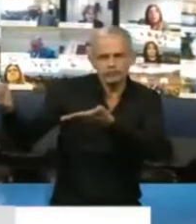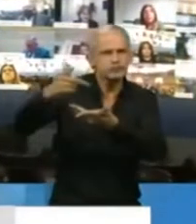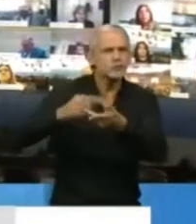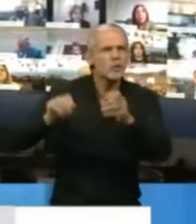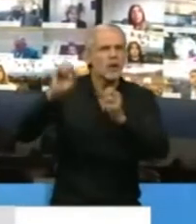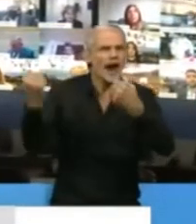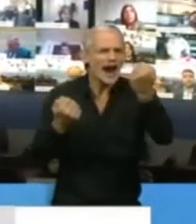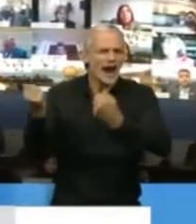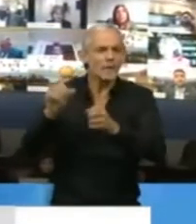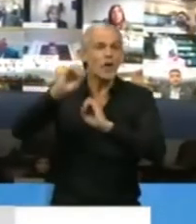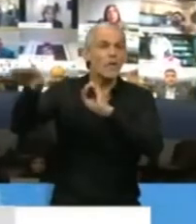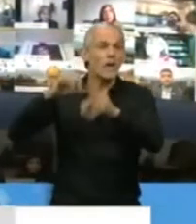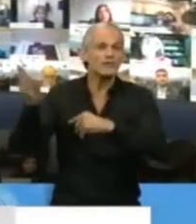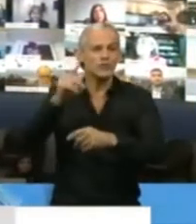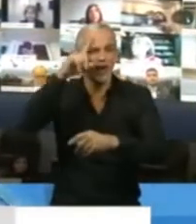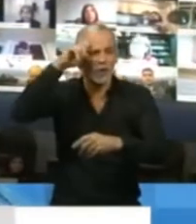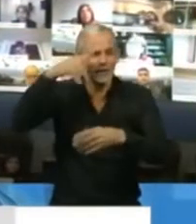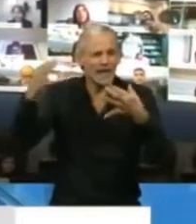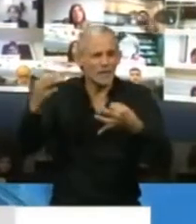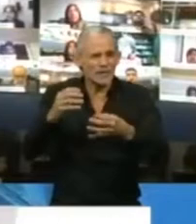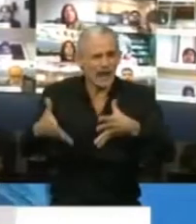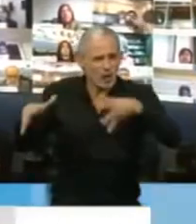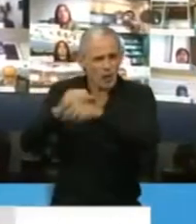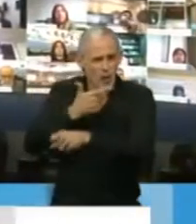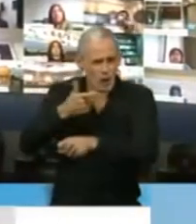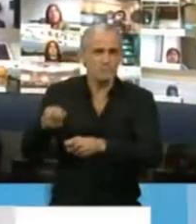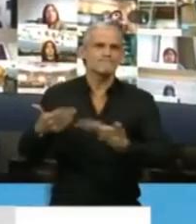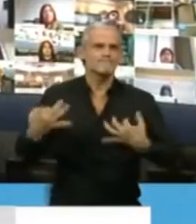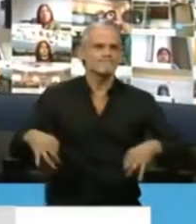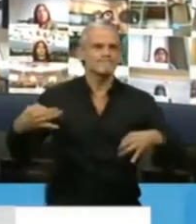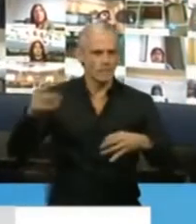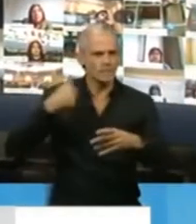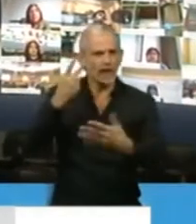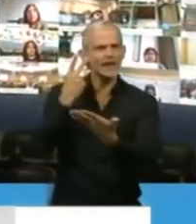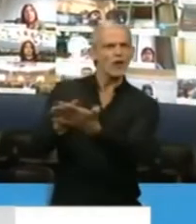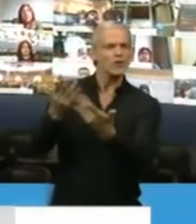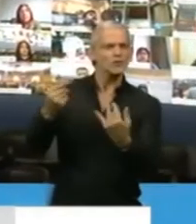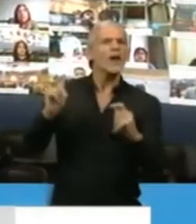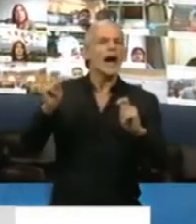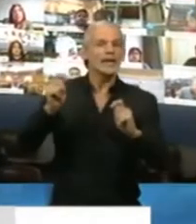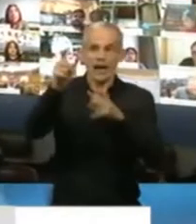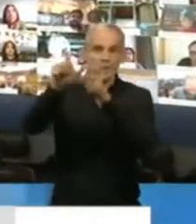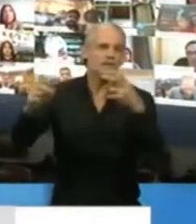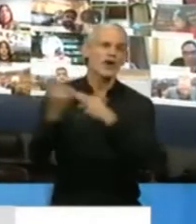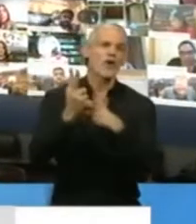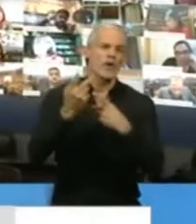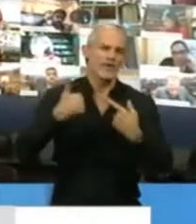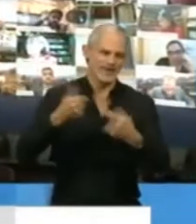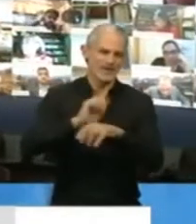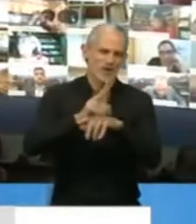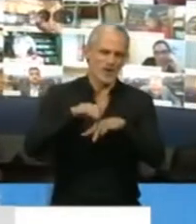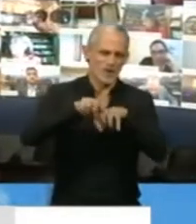de residuos patológicos. Nosotros aquí queremos reconocer a quienes nos cuidan en esta pandemia